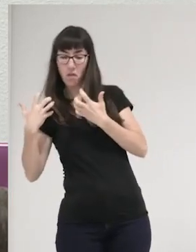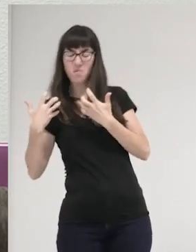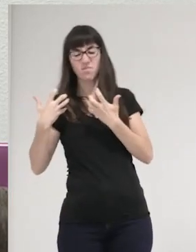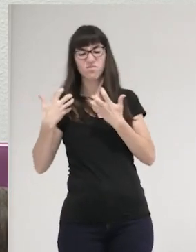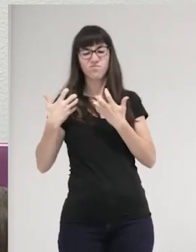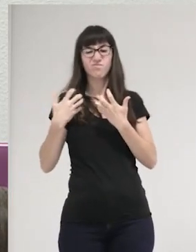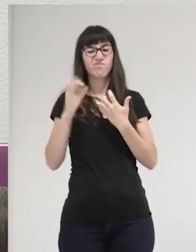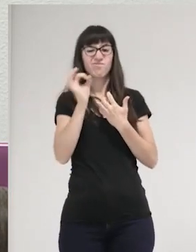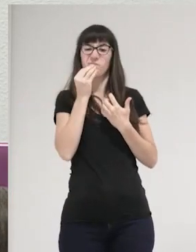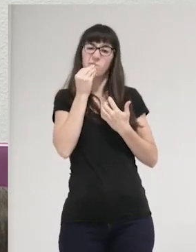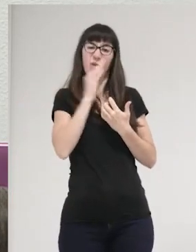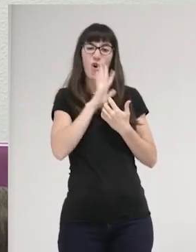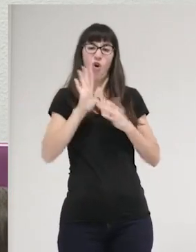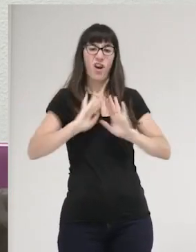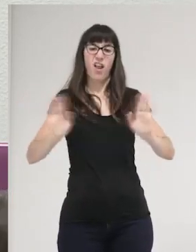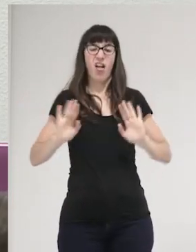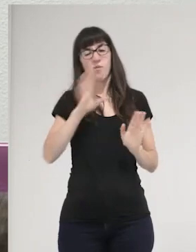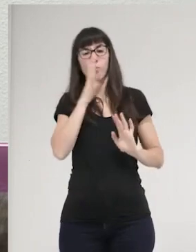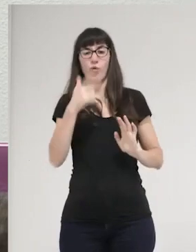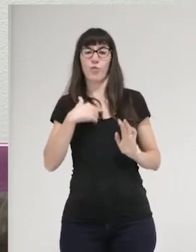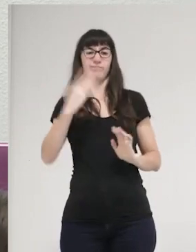sale a cuenta delinquir, ¿no?